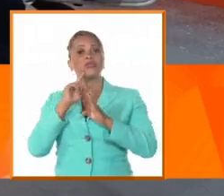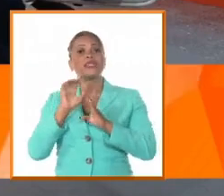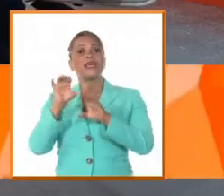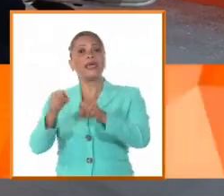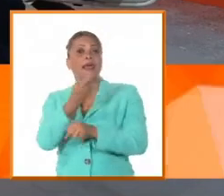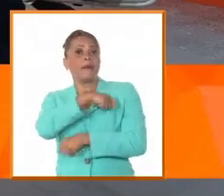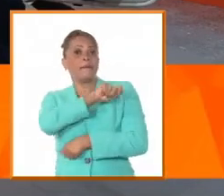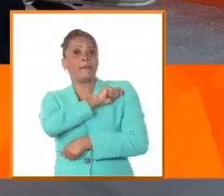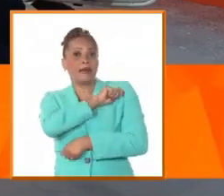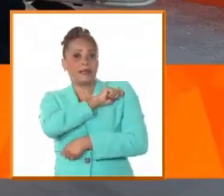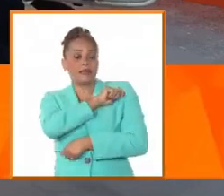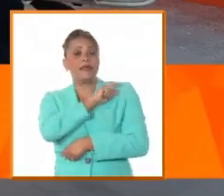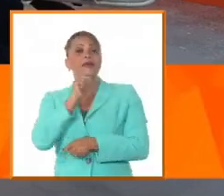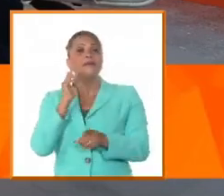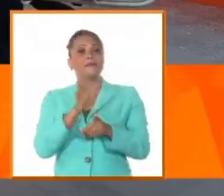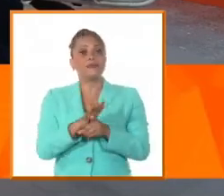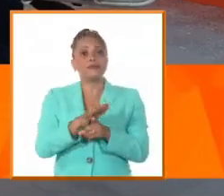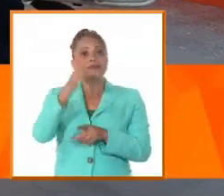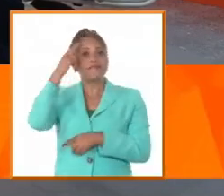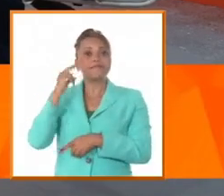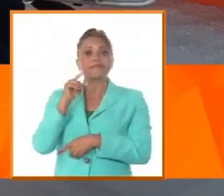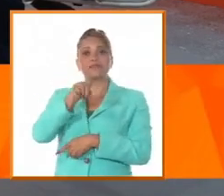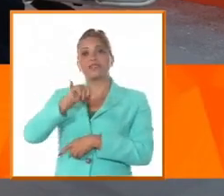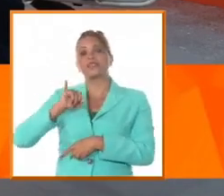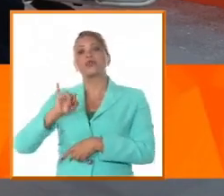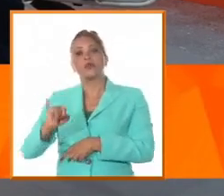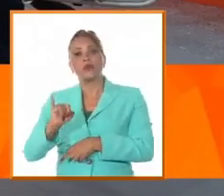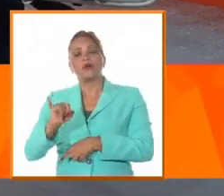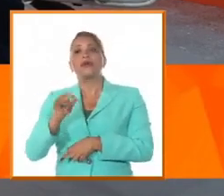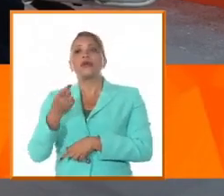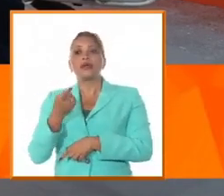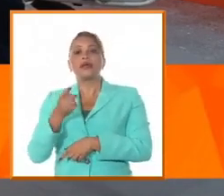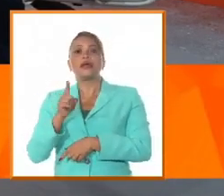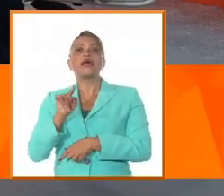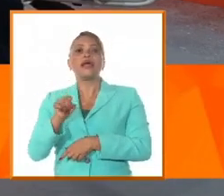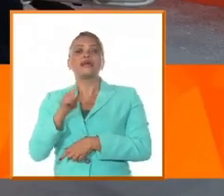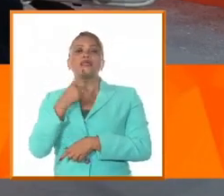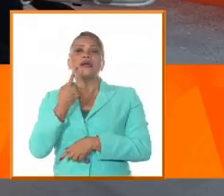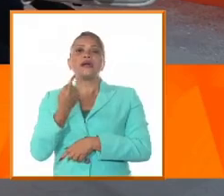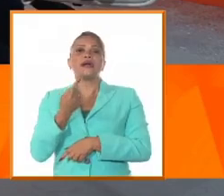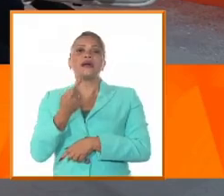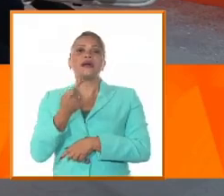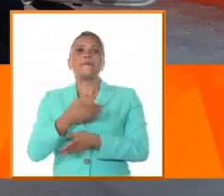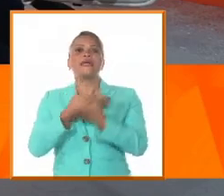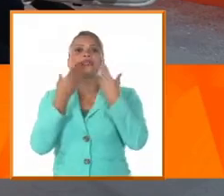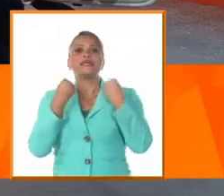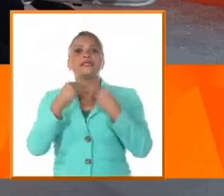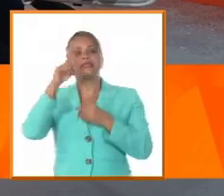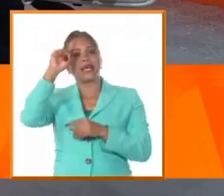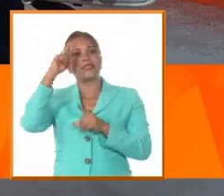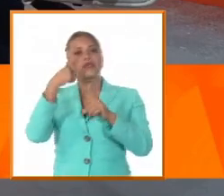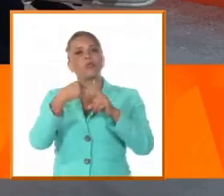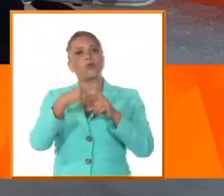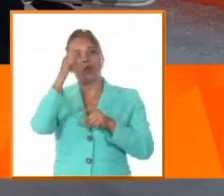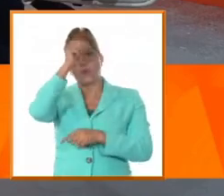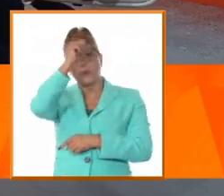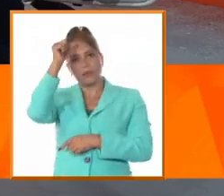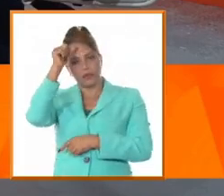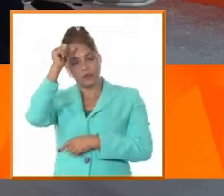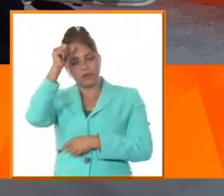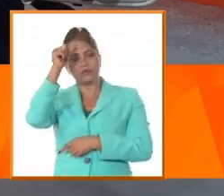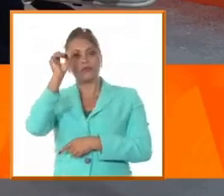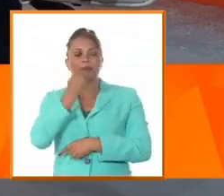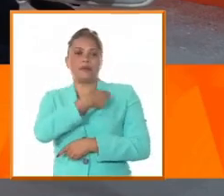Cuba a principios del siglo XIX cuando deja de estar en Santo Domingo, al perderse Santo Domingo para España.